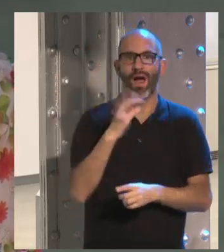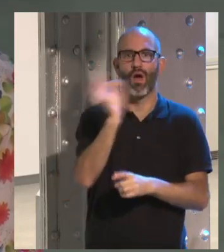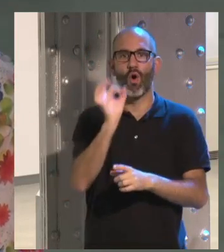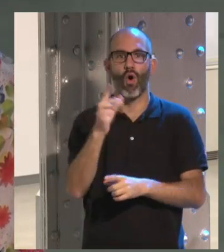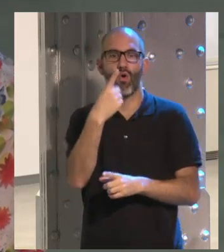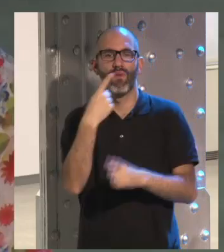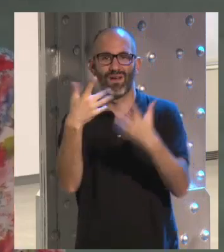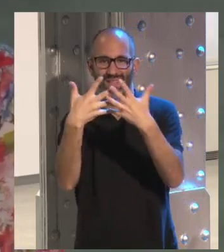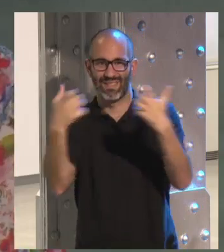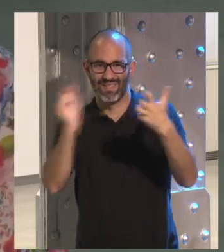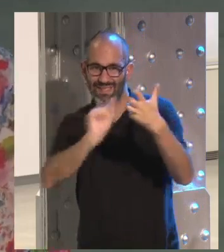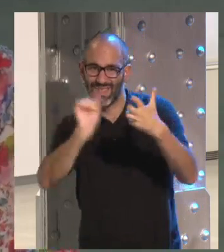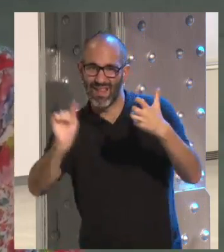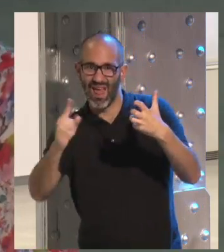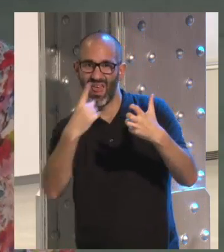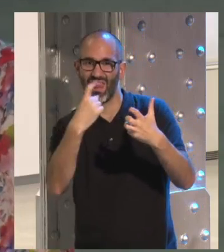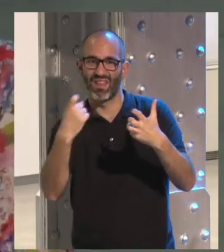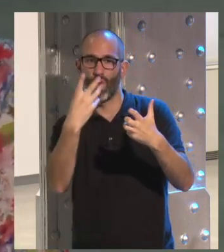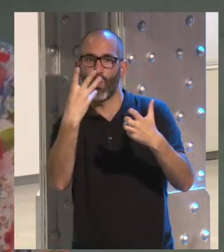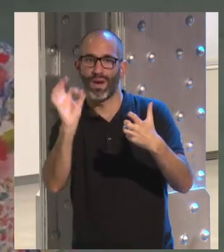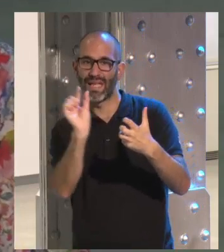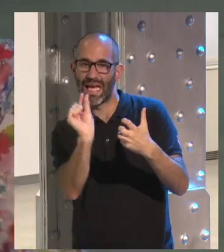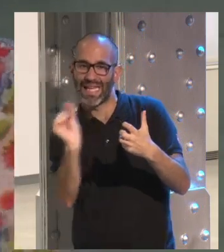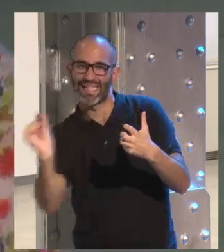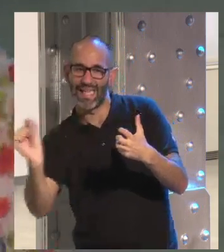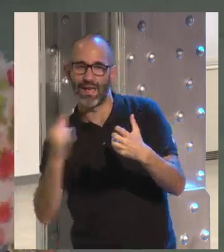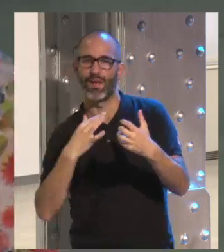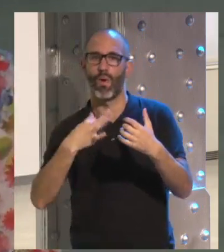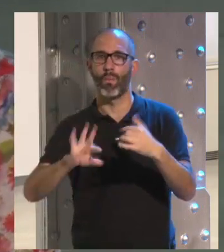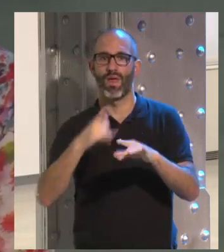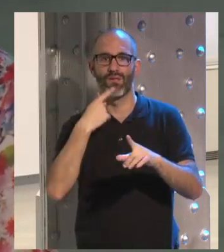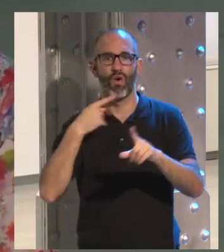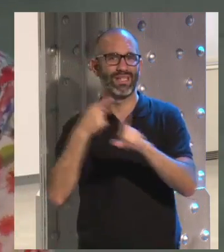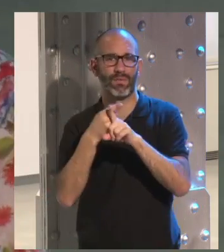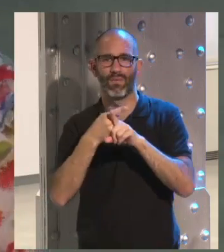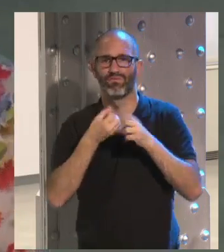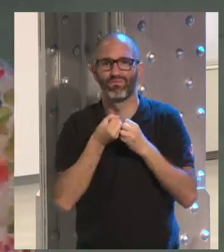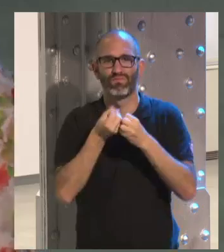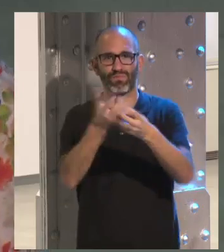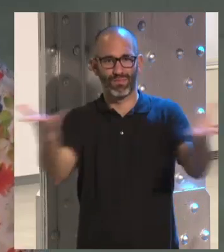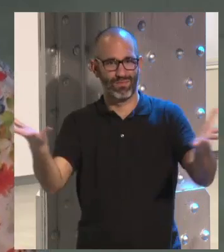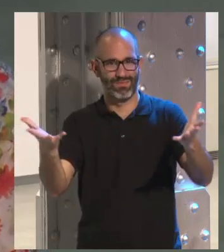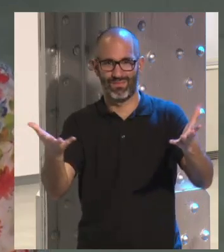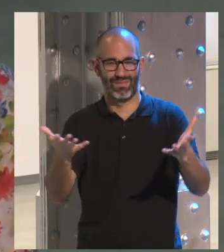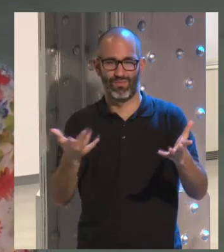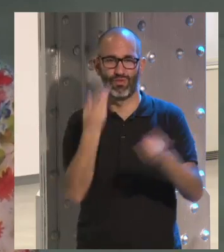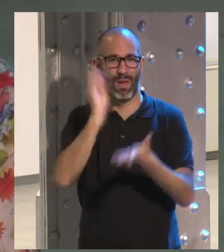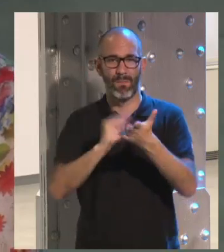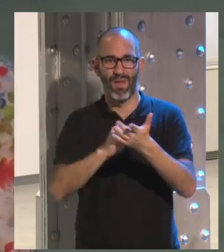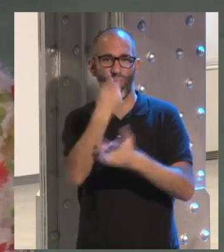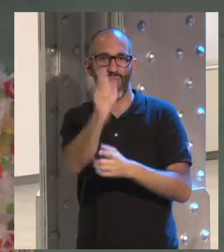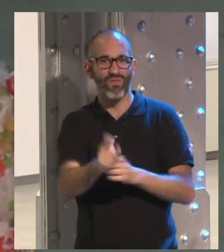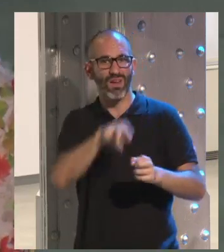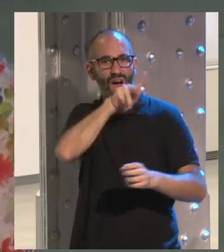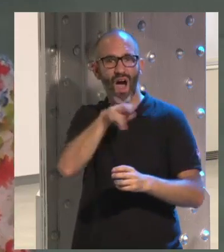140 caracteres, nos permiten transmitir y a los jóvenes, sobre todo, les invita. Y muchas veces, no